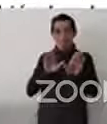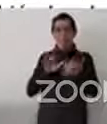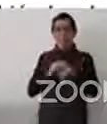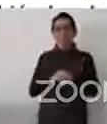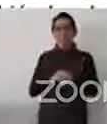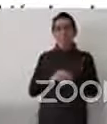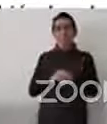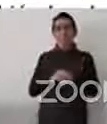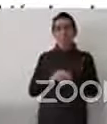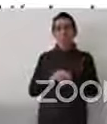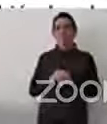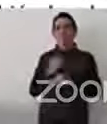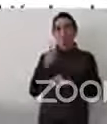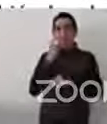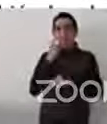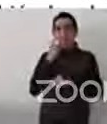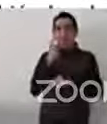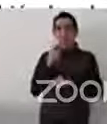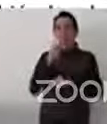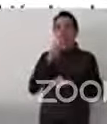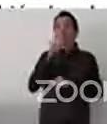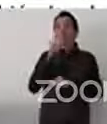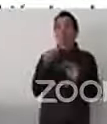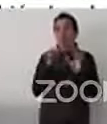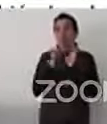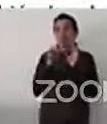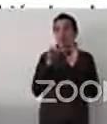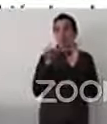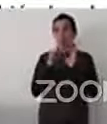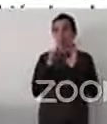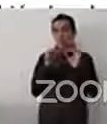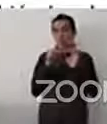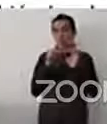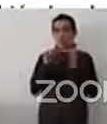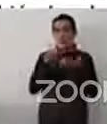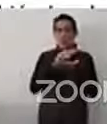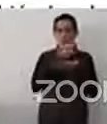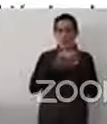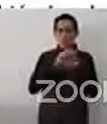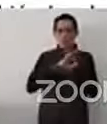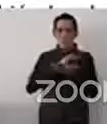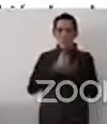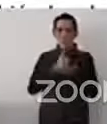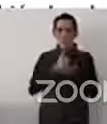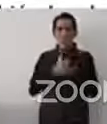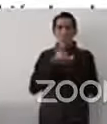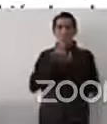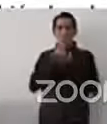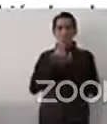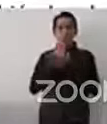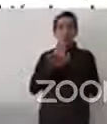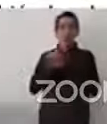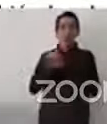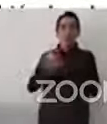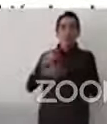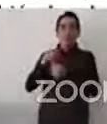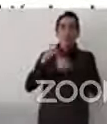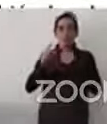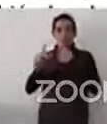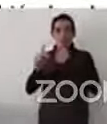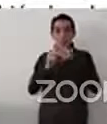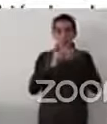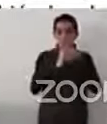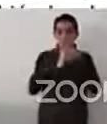estas declaraciones pueden también generar el impacto en política pública. Por ejemplo, después de